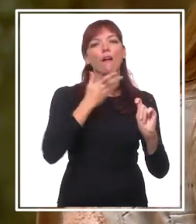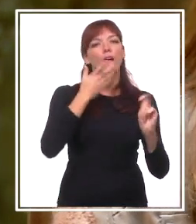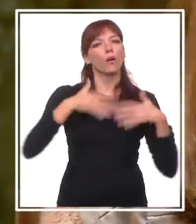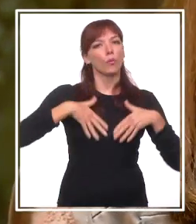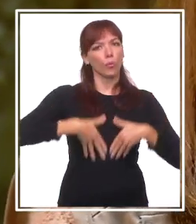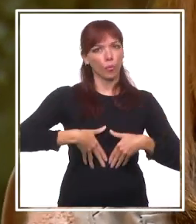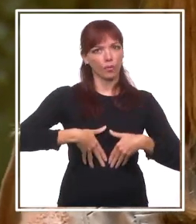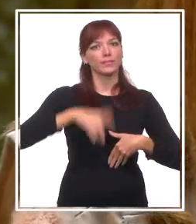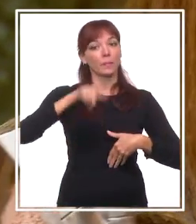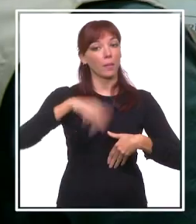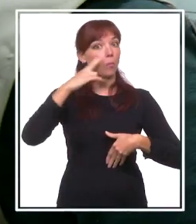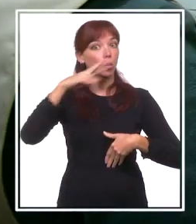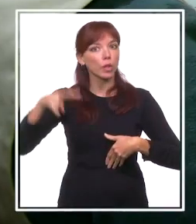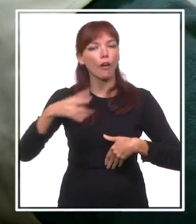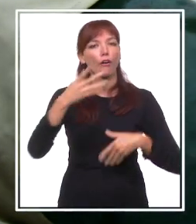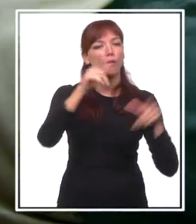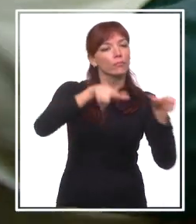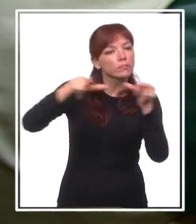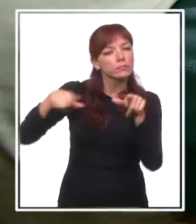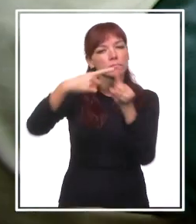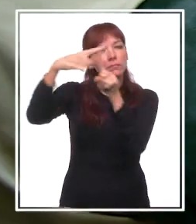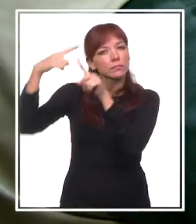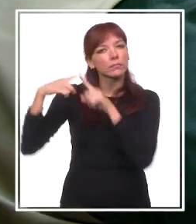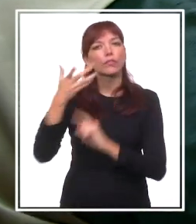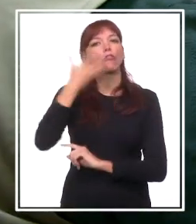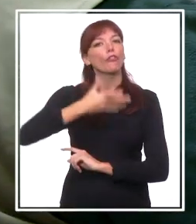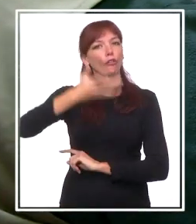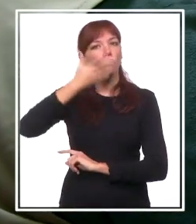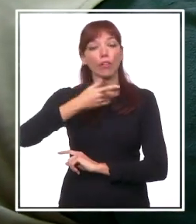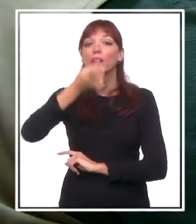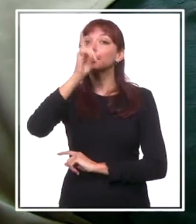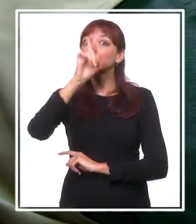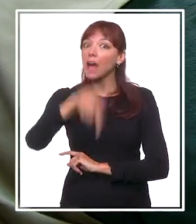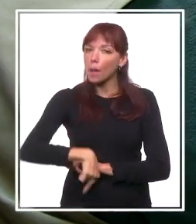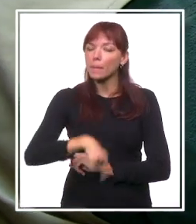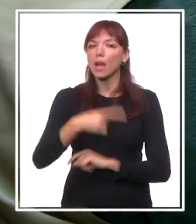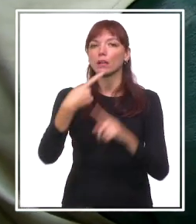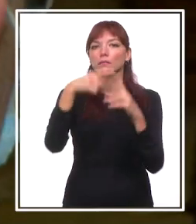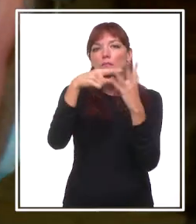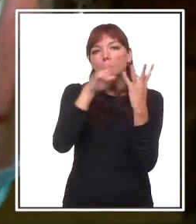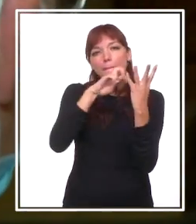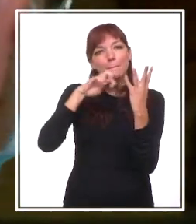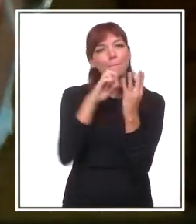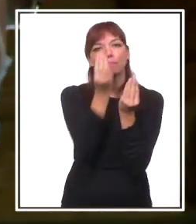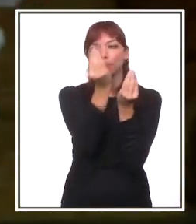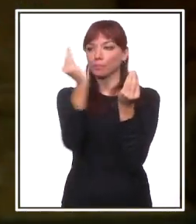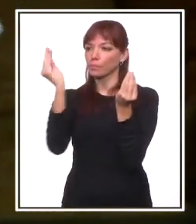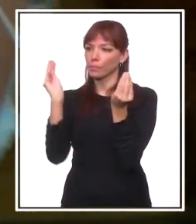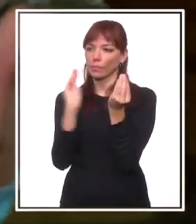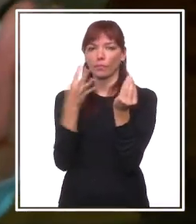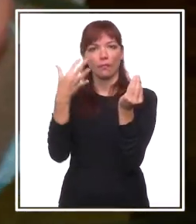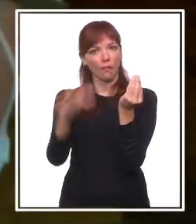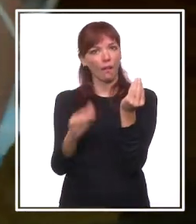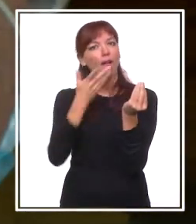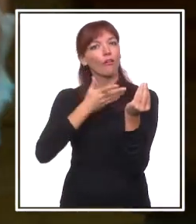institución, los diferentes departamentos y también están conociendo lo que es la colección del propio centro y de la